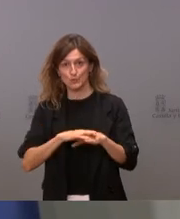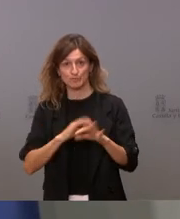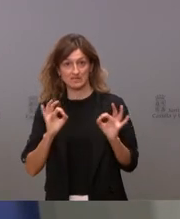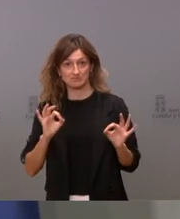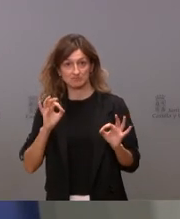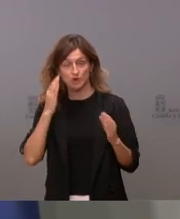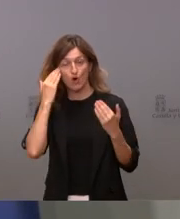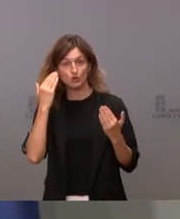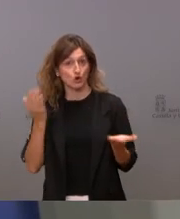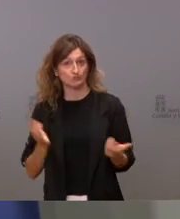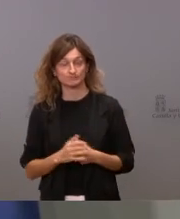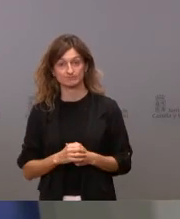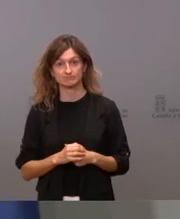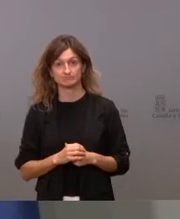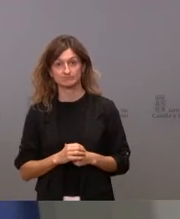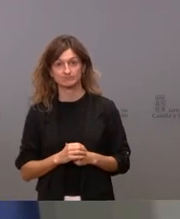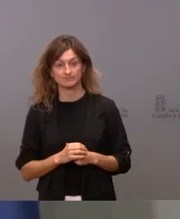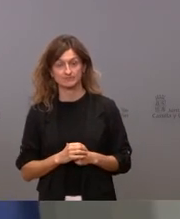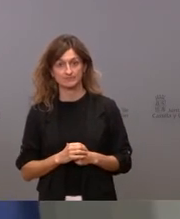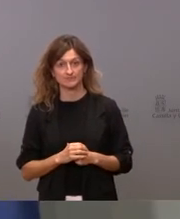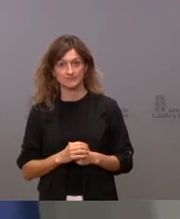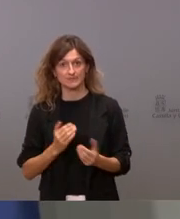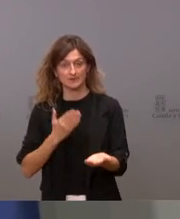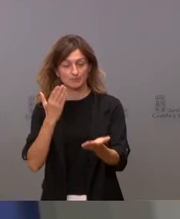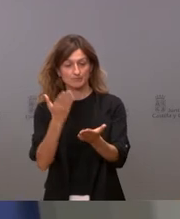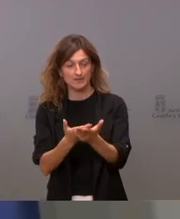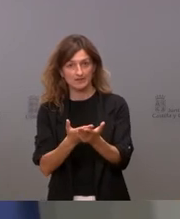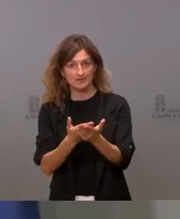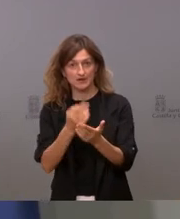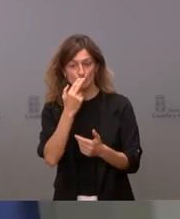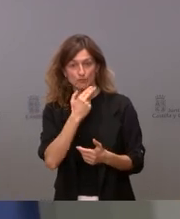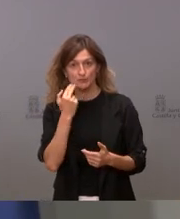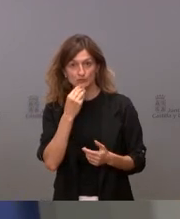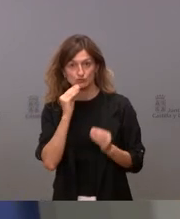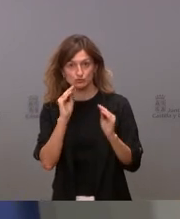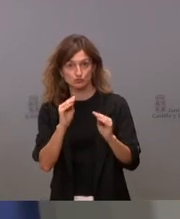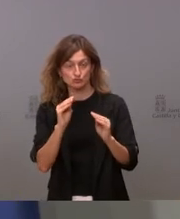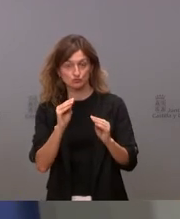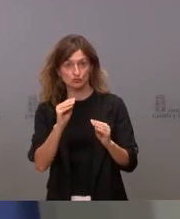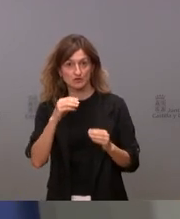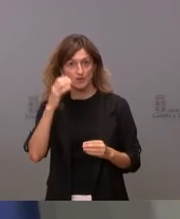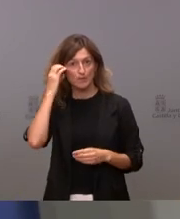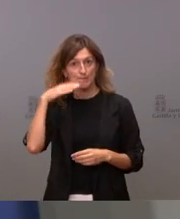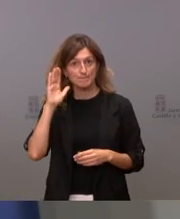yo pediría que hiciese honor a sus compromisos en Monte de la Reina